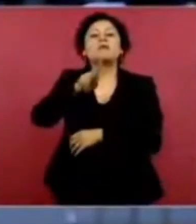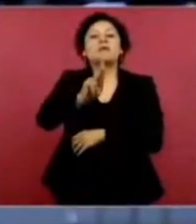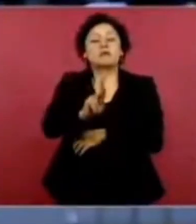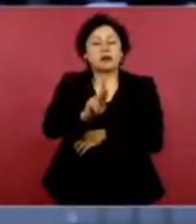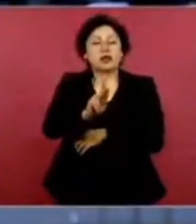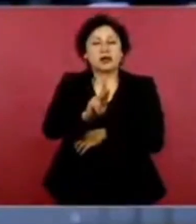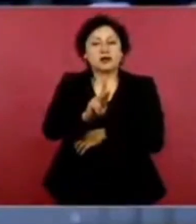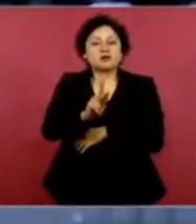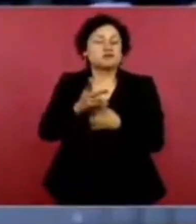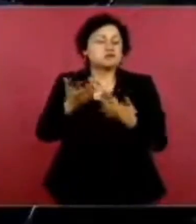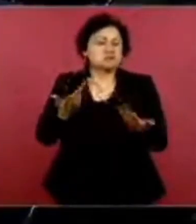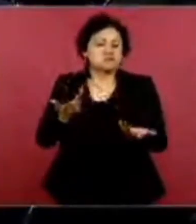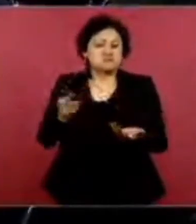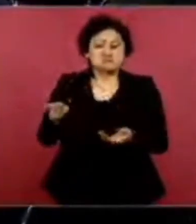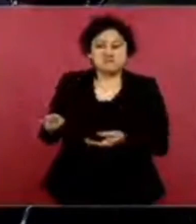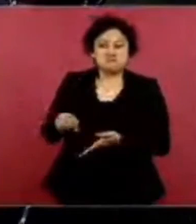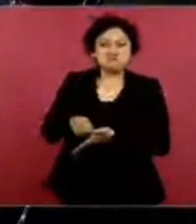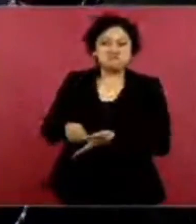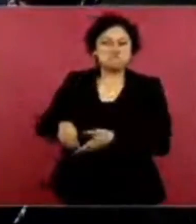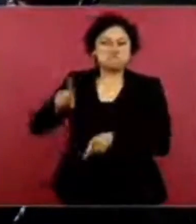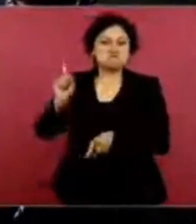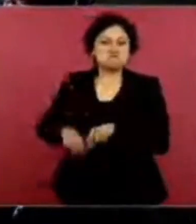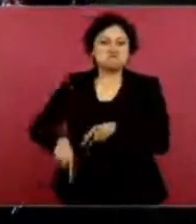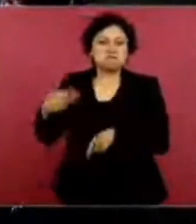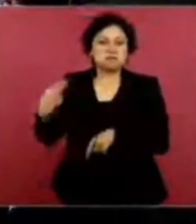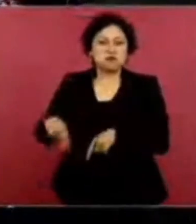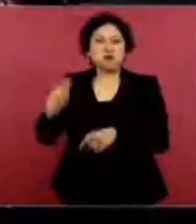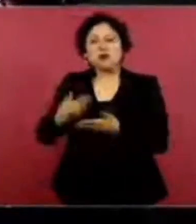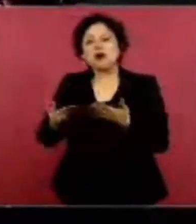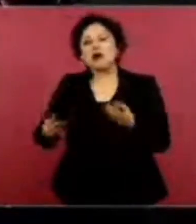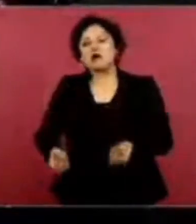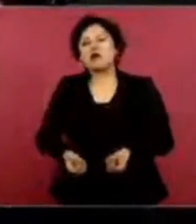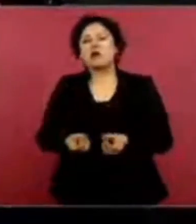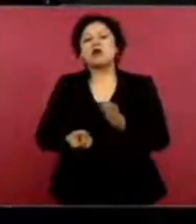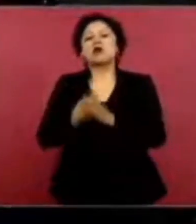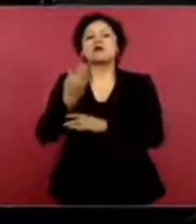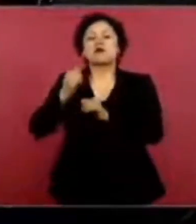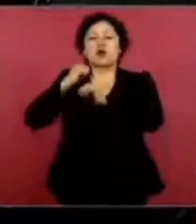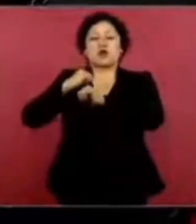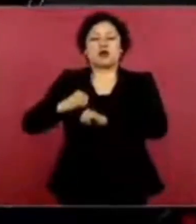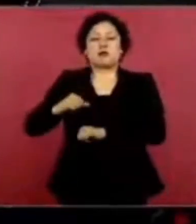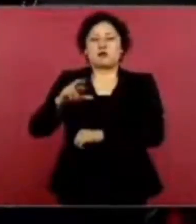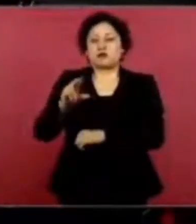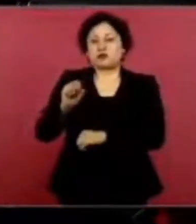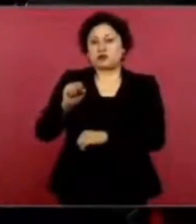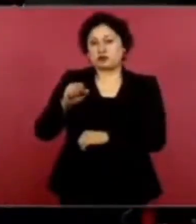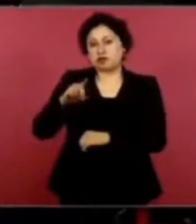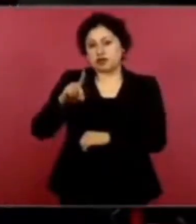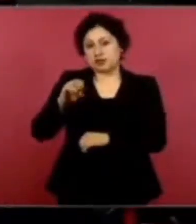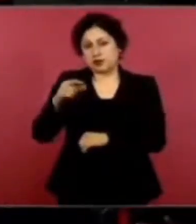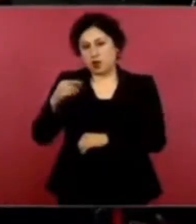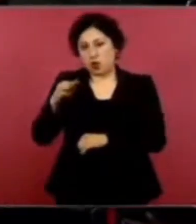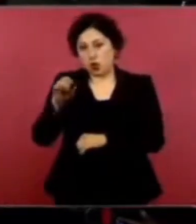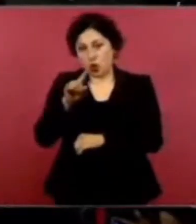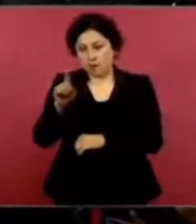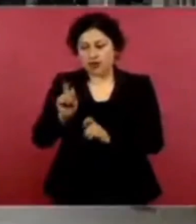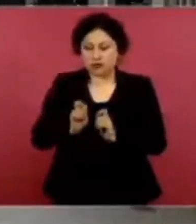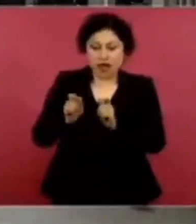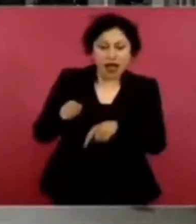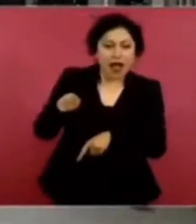titular del caso de la unidad especial, Rosendo Gómez Piedad. Quisiera preguntarle,